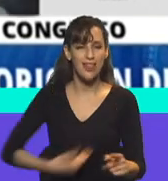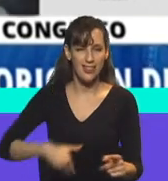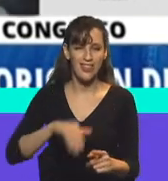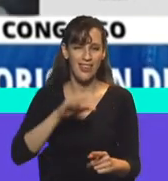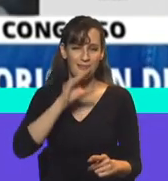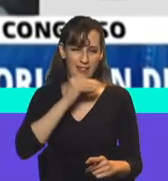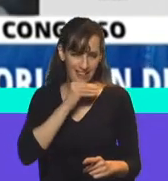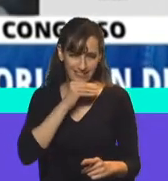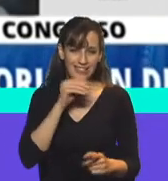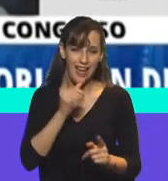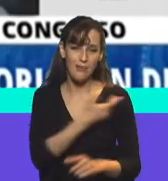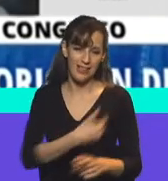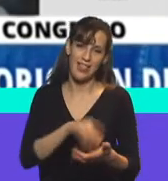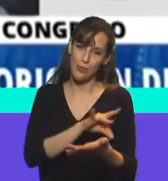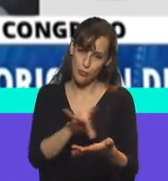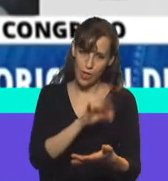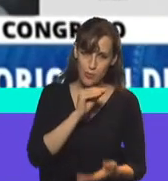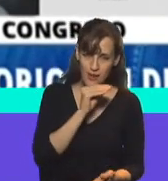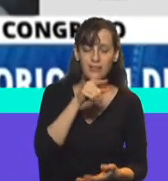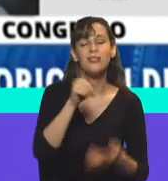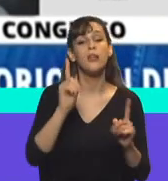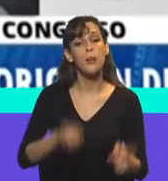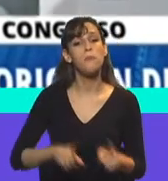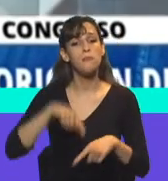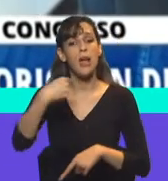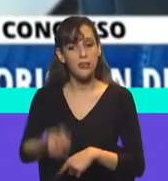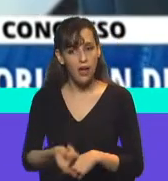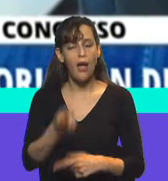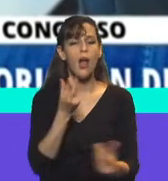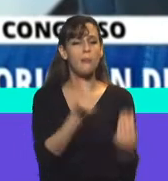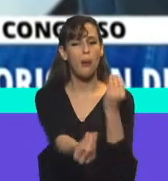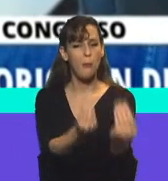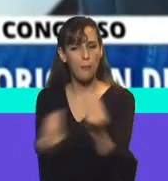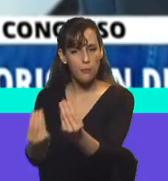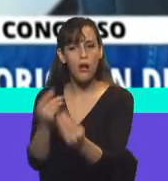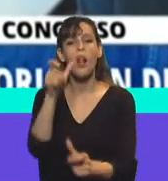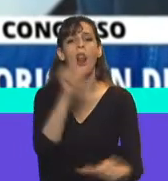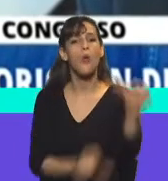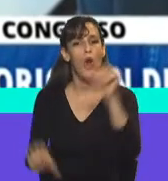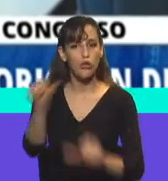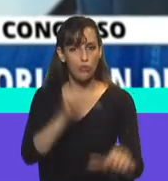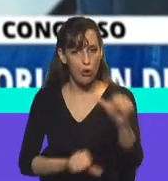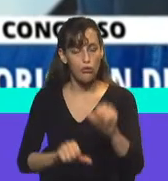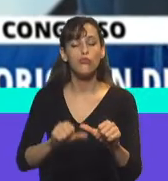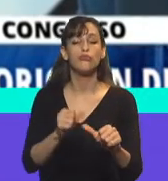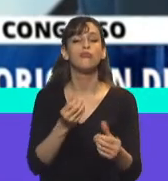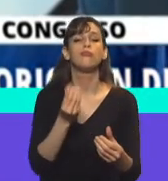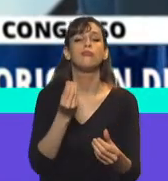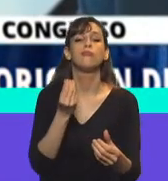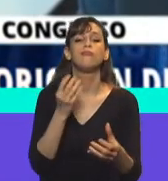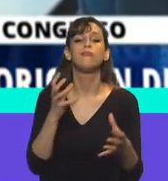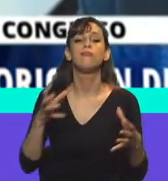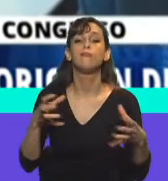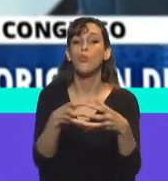Massa. Y mañana van a estar diferentes laboratorios, ¿no? Van a estar los laboratorios representantes de los laboratorios